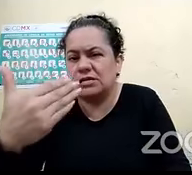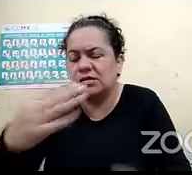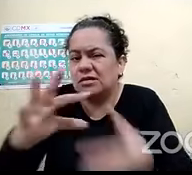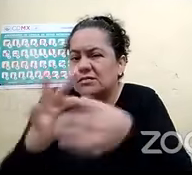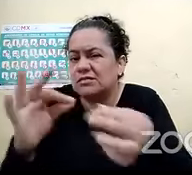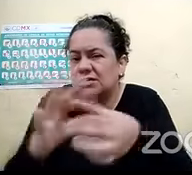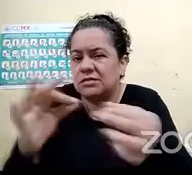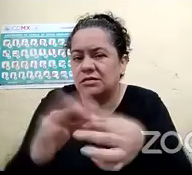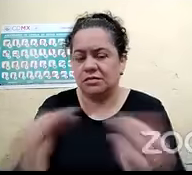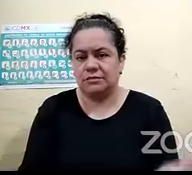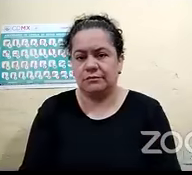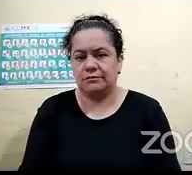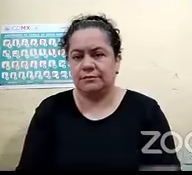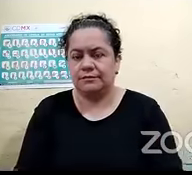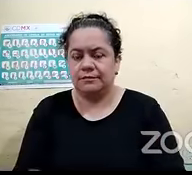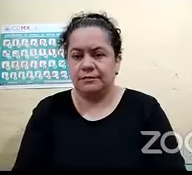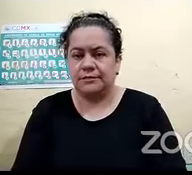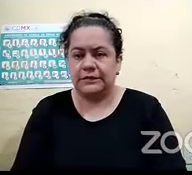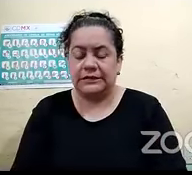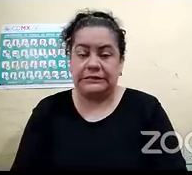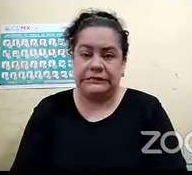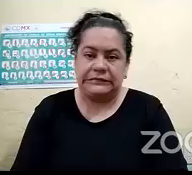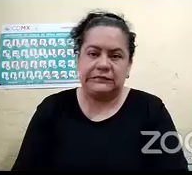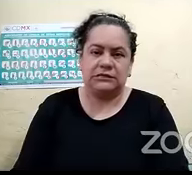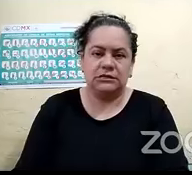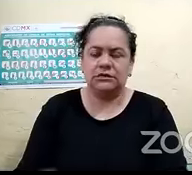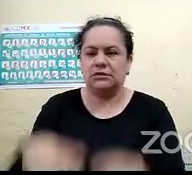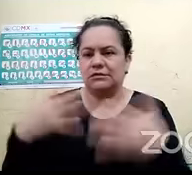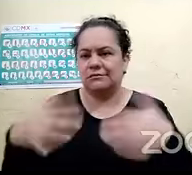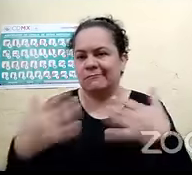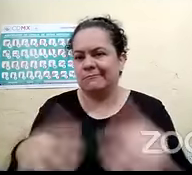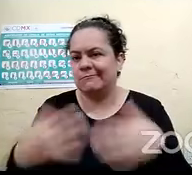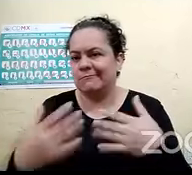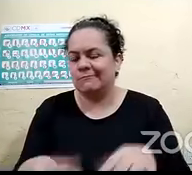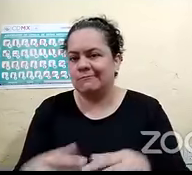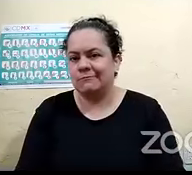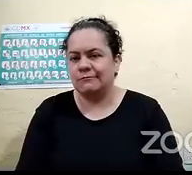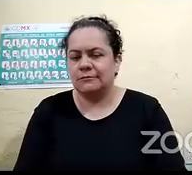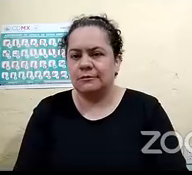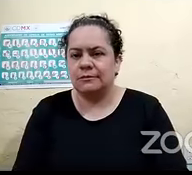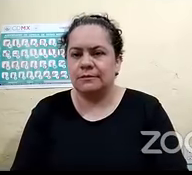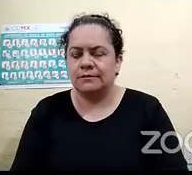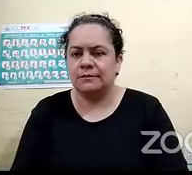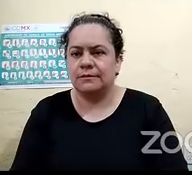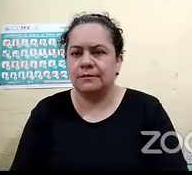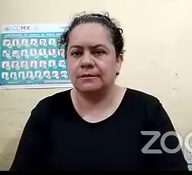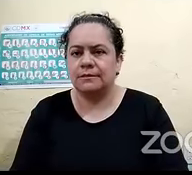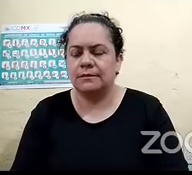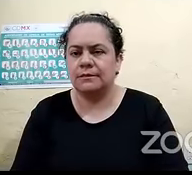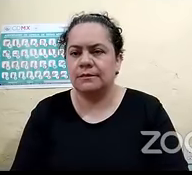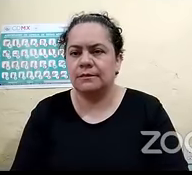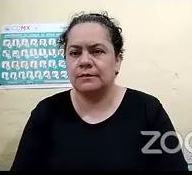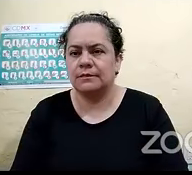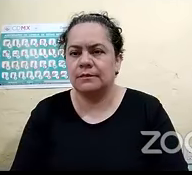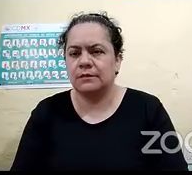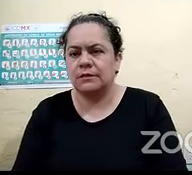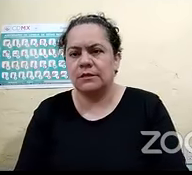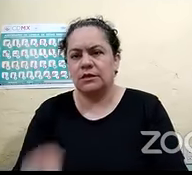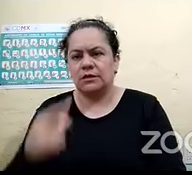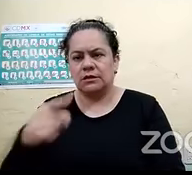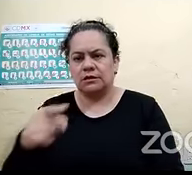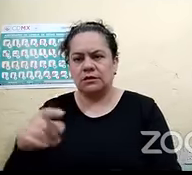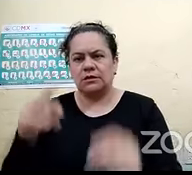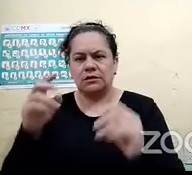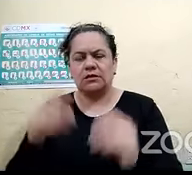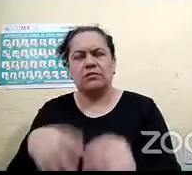híjole acabas de tocar un punto muy muy fuerte y yo creo que este esta